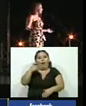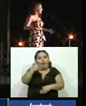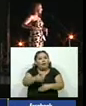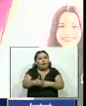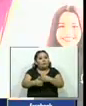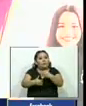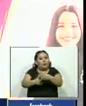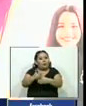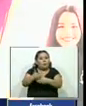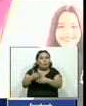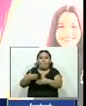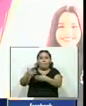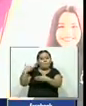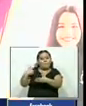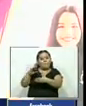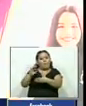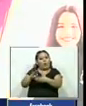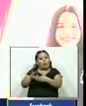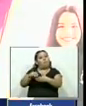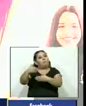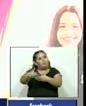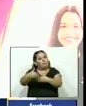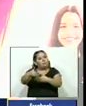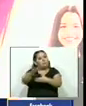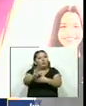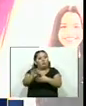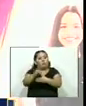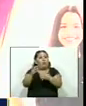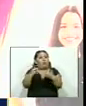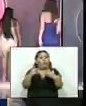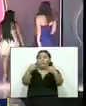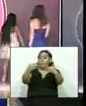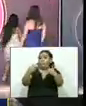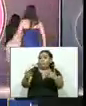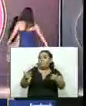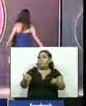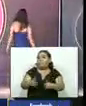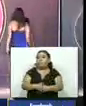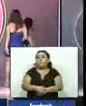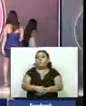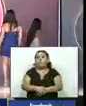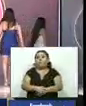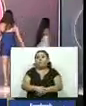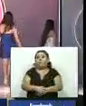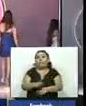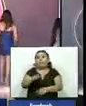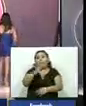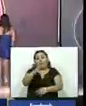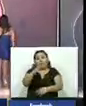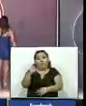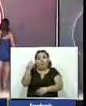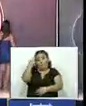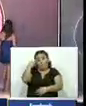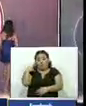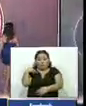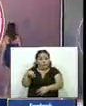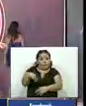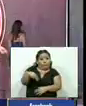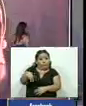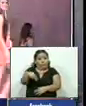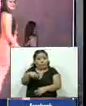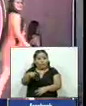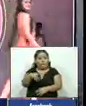respecto al año anterior en cuanto al espectáculo al evento en sí a la participación de Reina comenzamos la primera vez